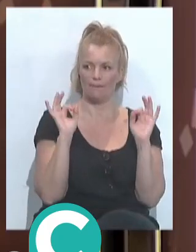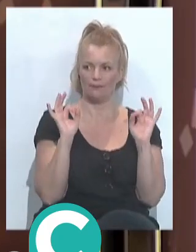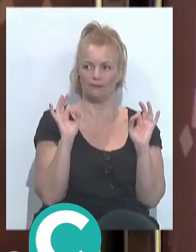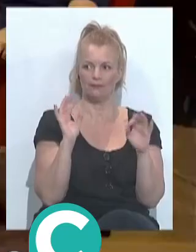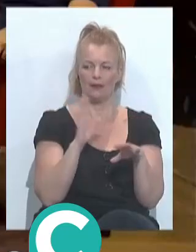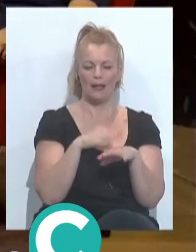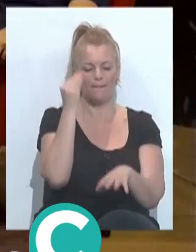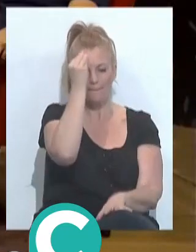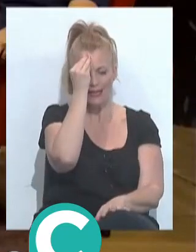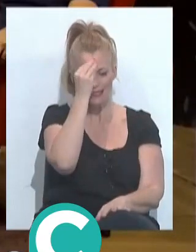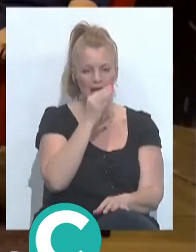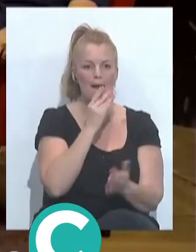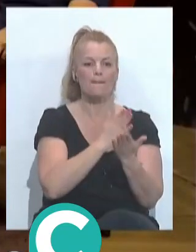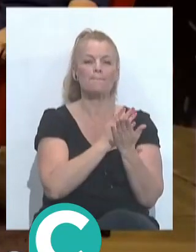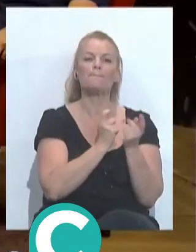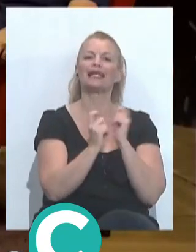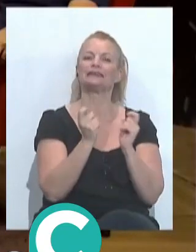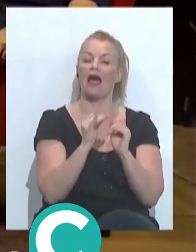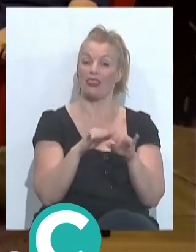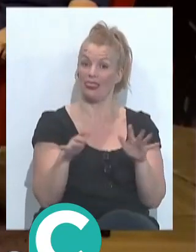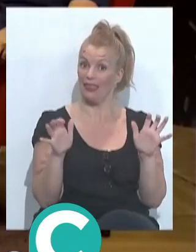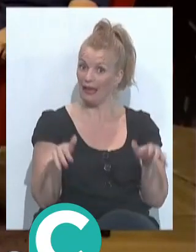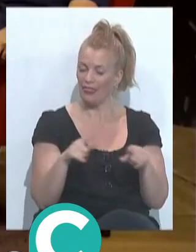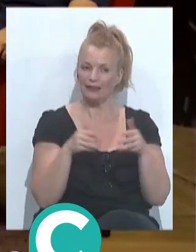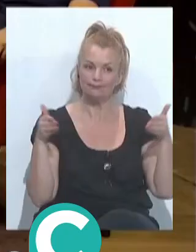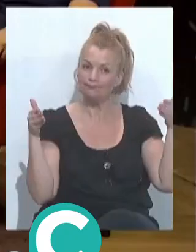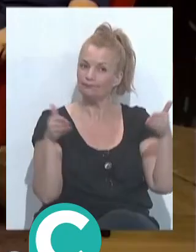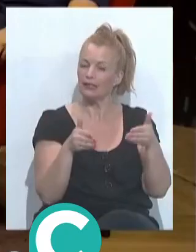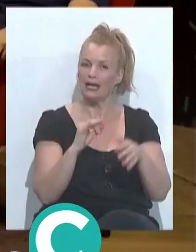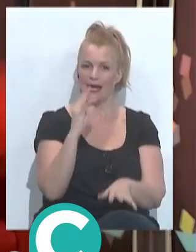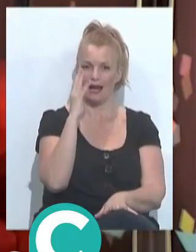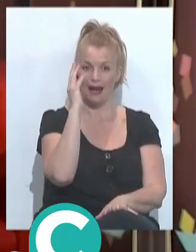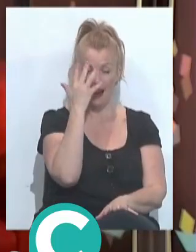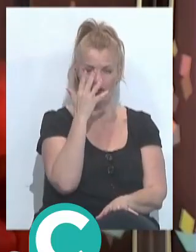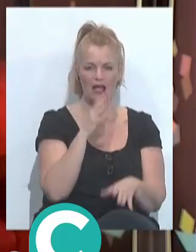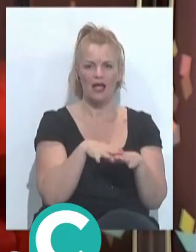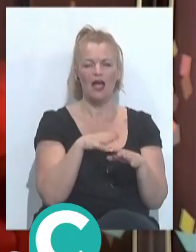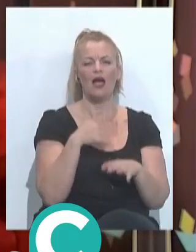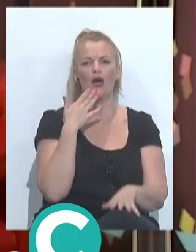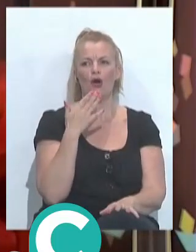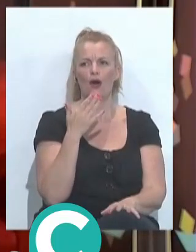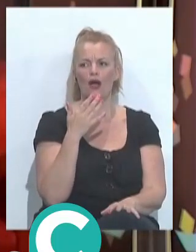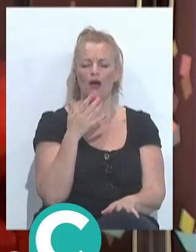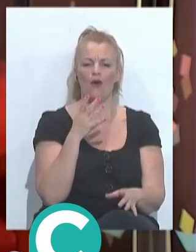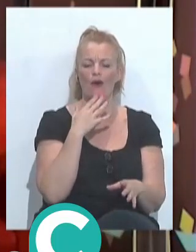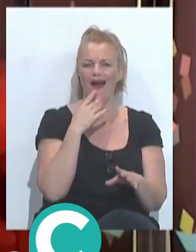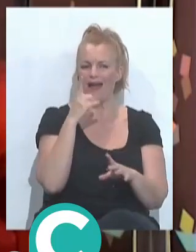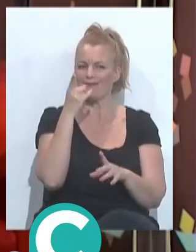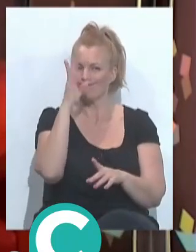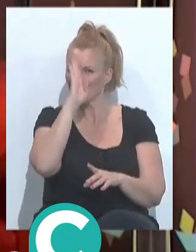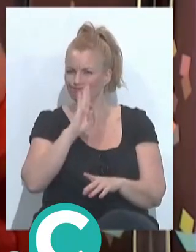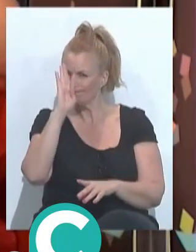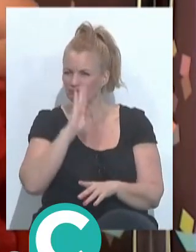piensa que en la prensa de Cádiz que se dedica al carnaval puede haber, bueno, o manos negras o